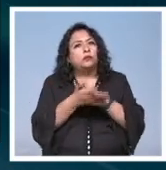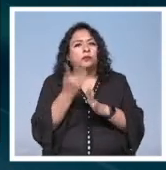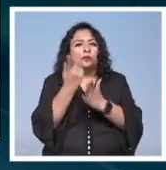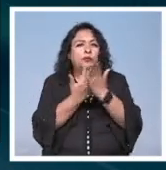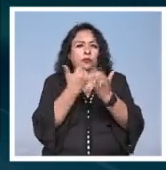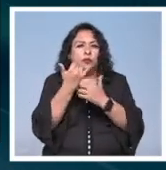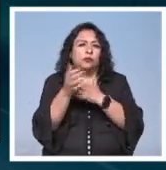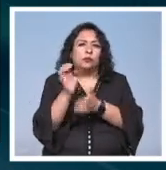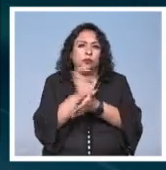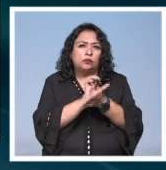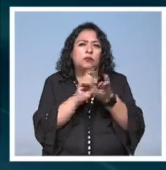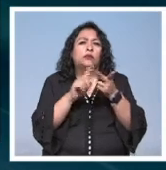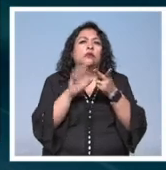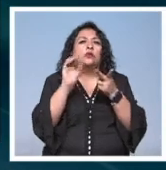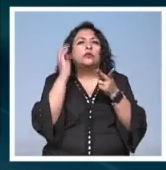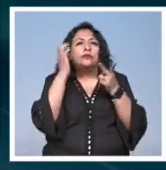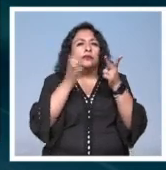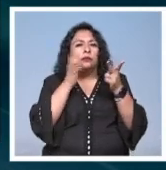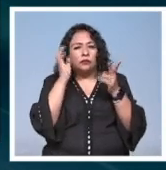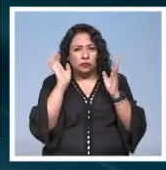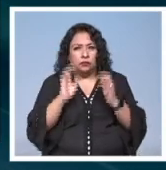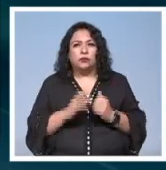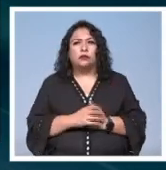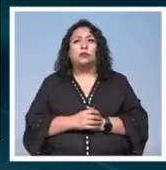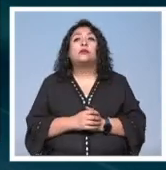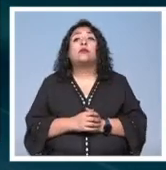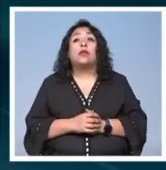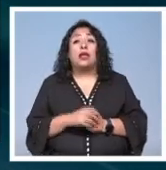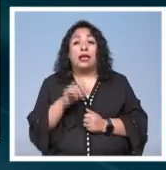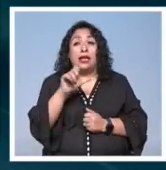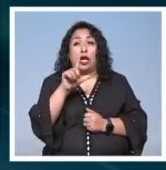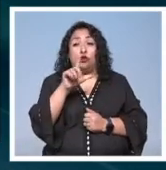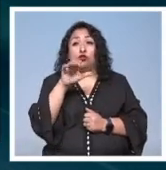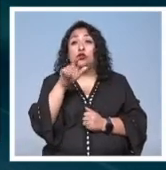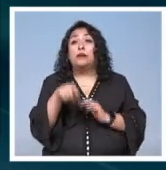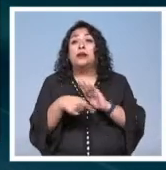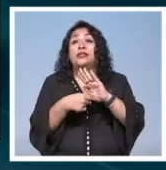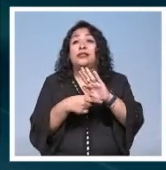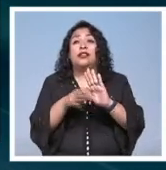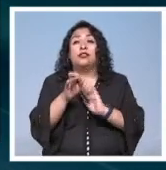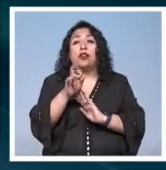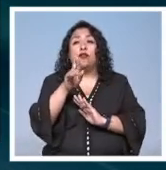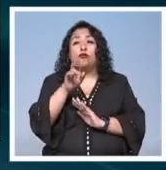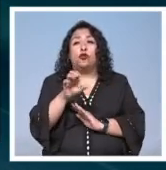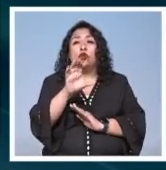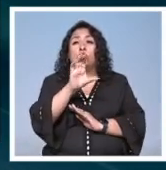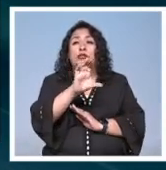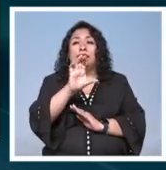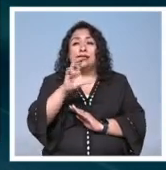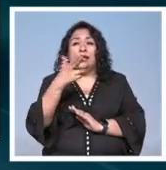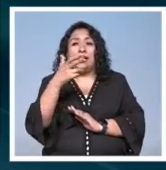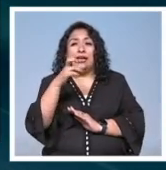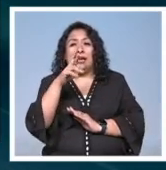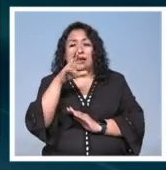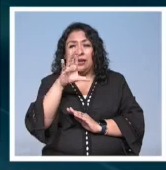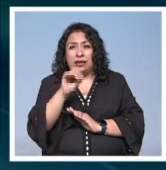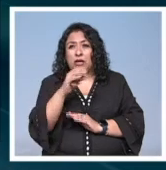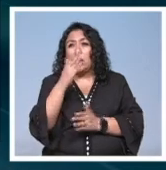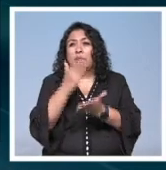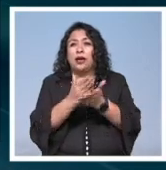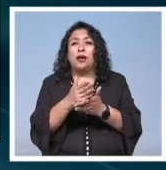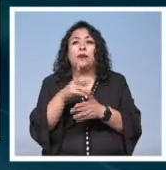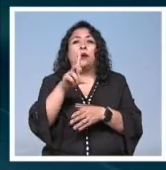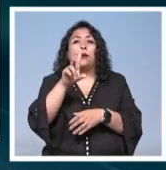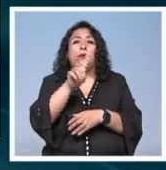proyectos escénicos como expositivos Alucine se presentará en el foro alternativo del Centro Cultural Helénico hasta el